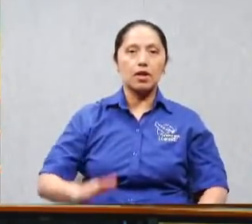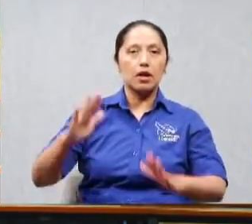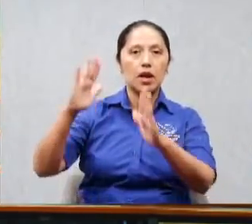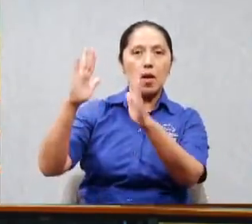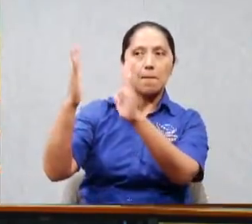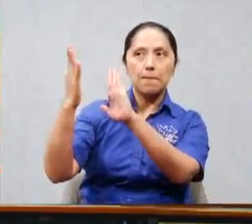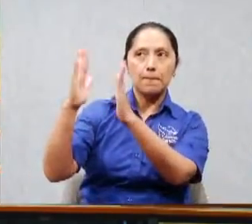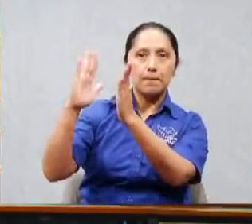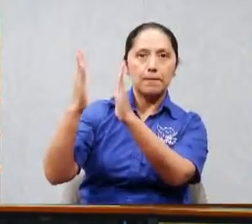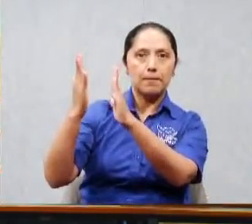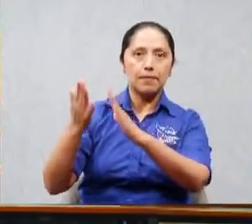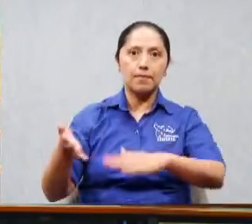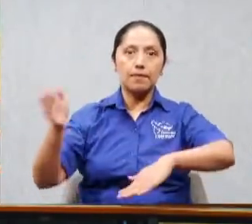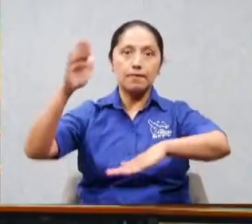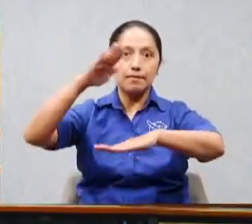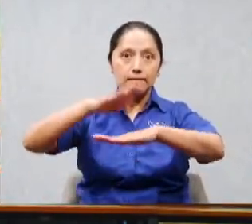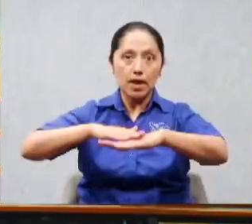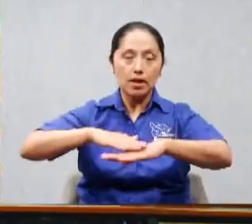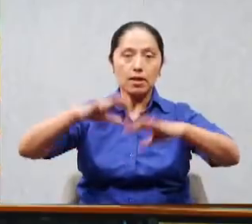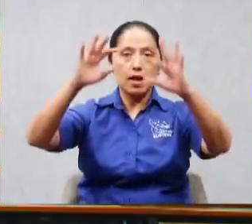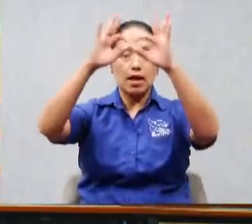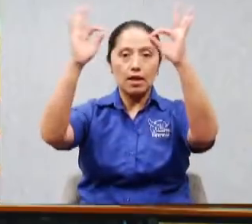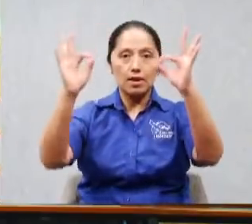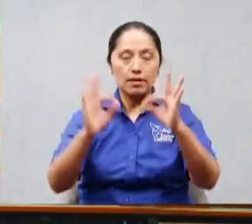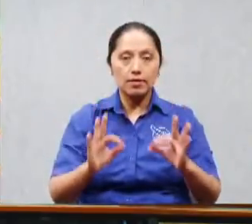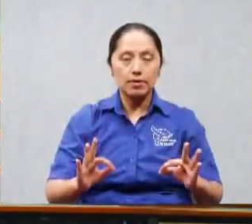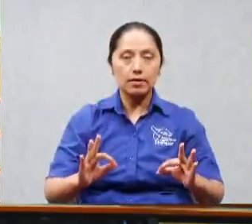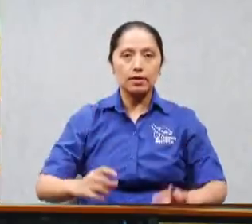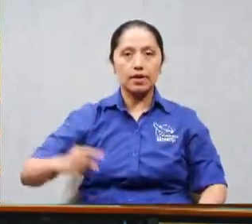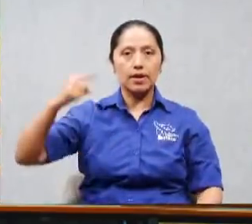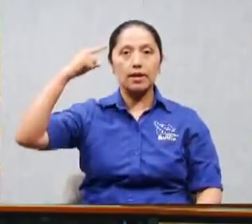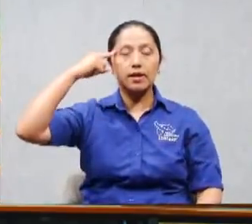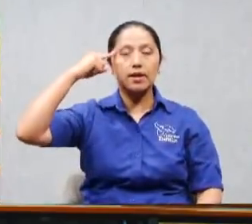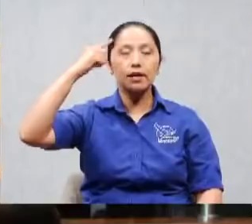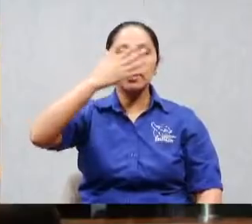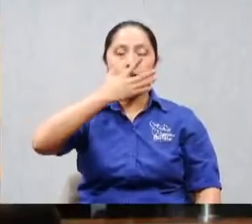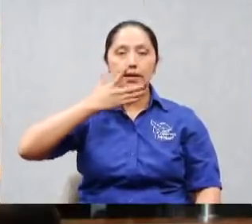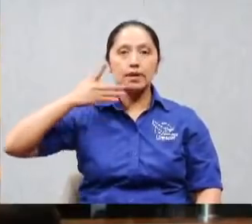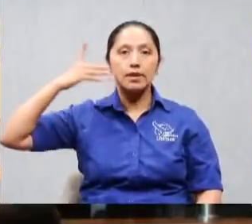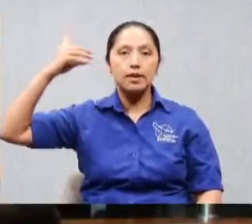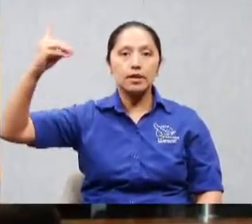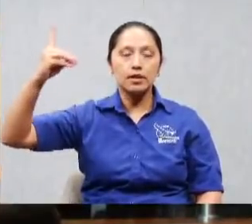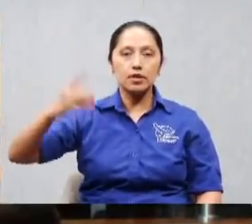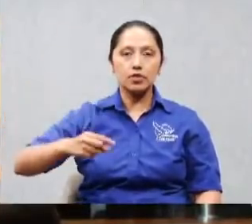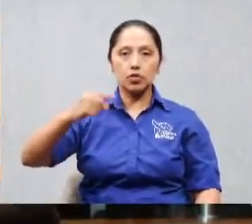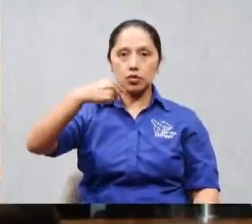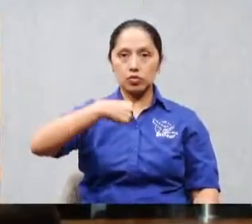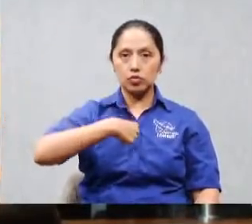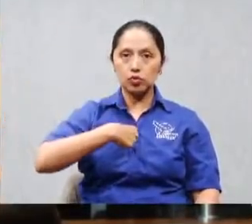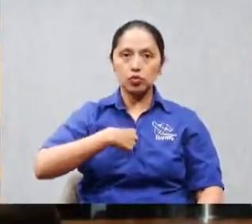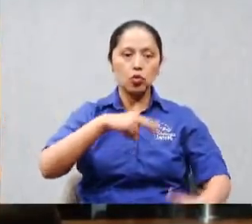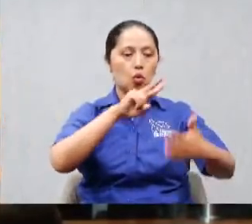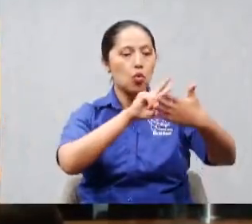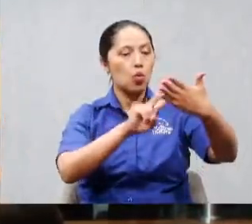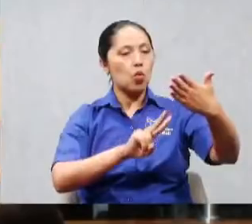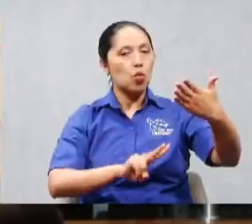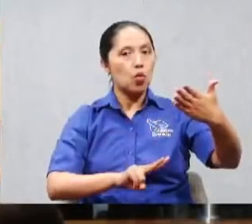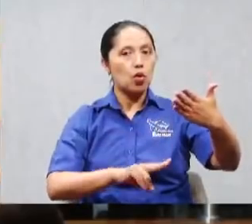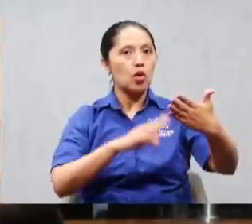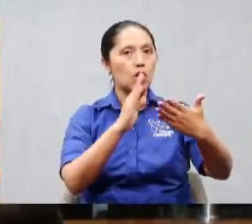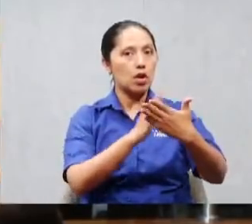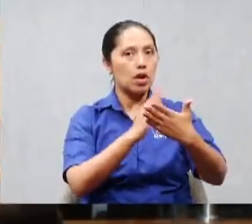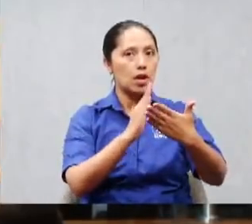Hasta que, bueno, y excuso decirle que según yo veo, jamás vamos a llegar a pensar